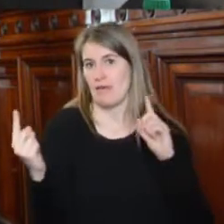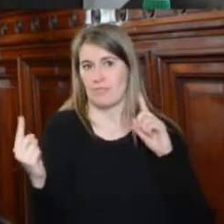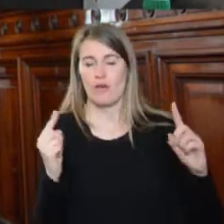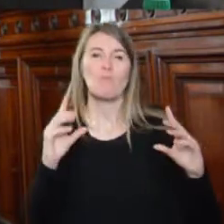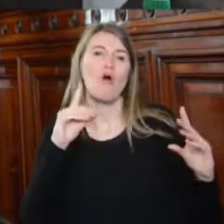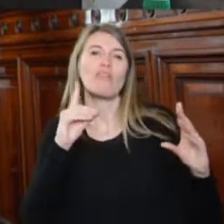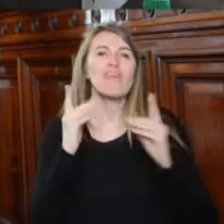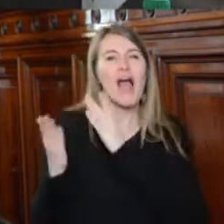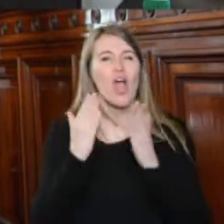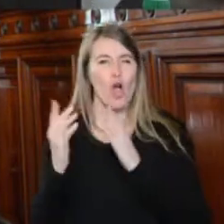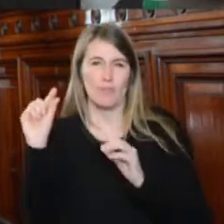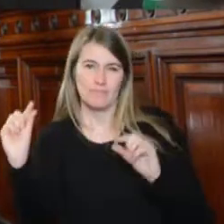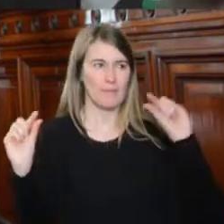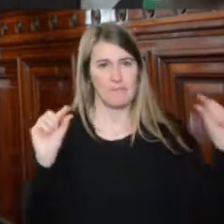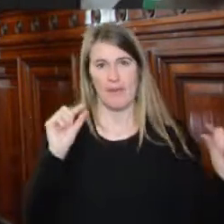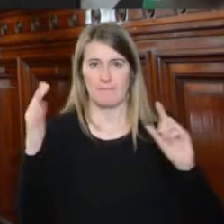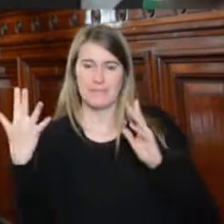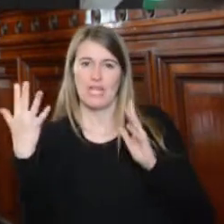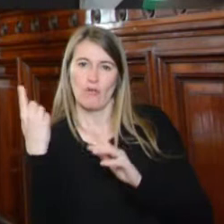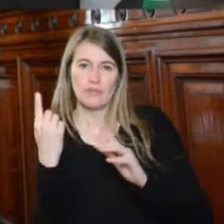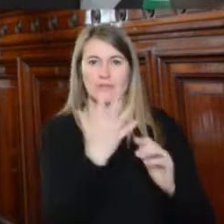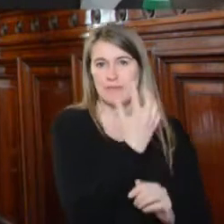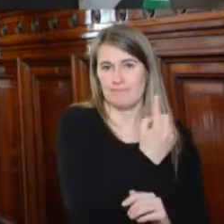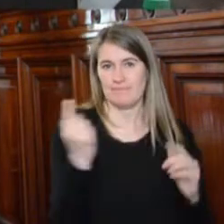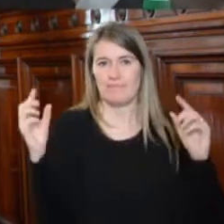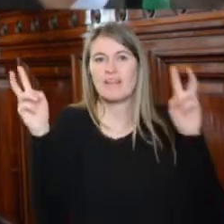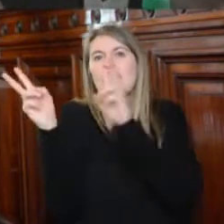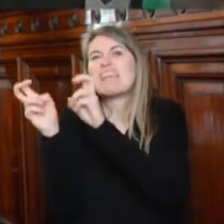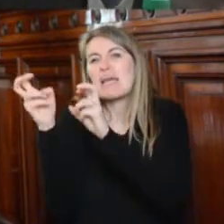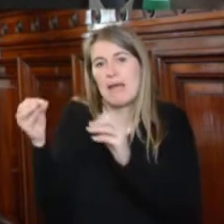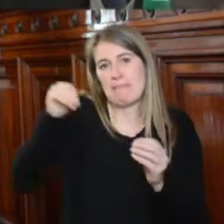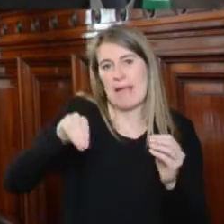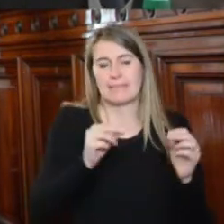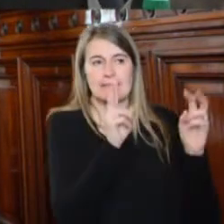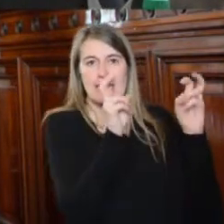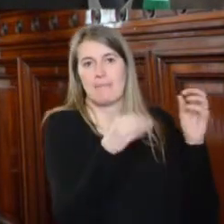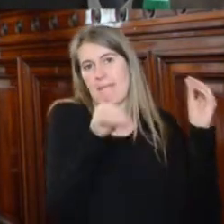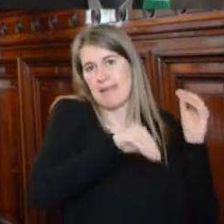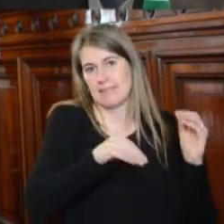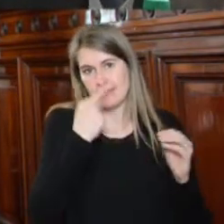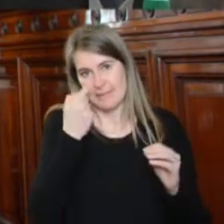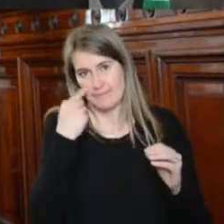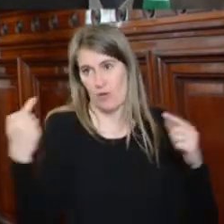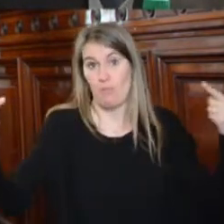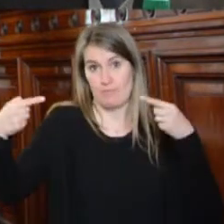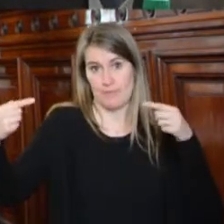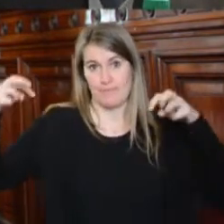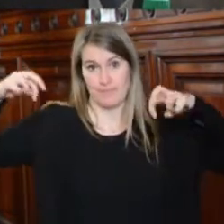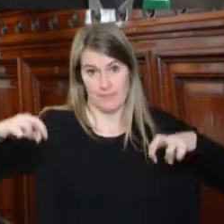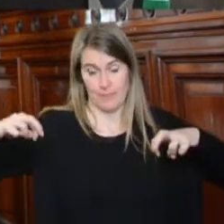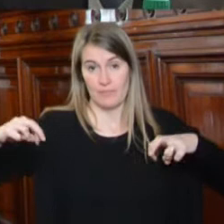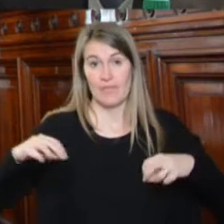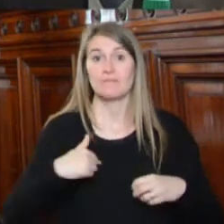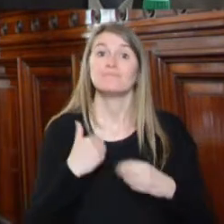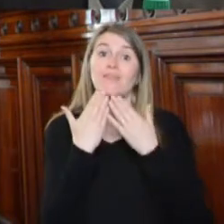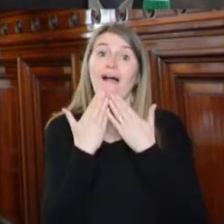responder, para plantear temas que les parezcan de interés. Agradeceré que al momento de